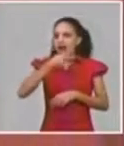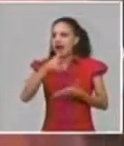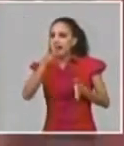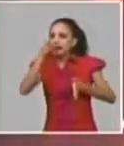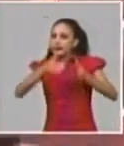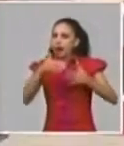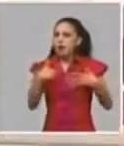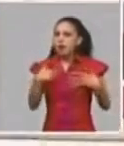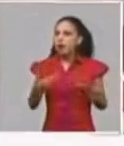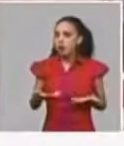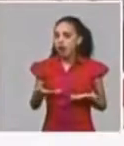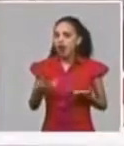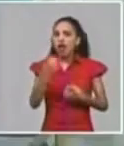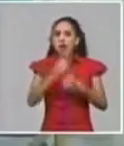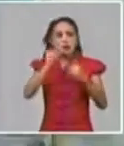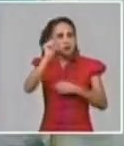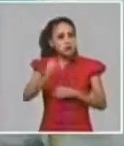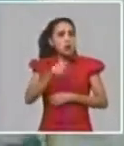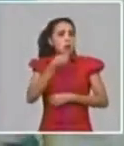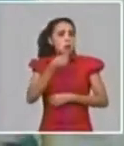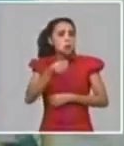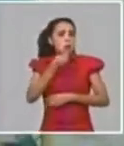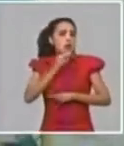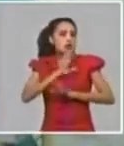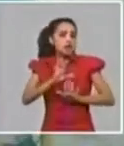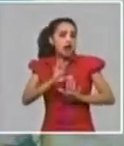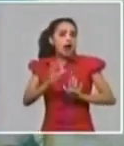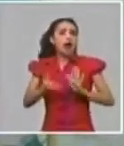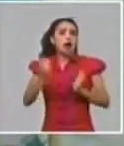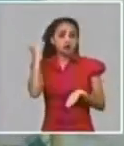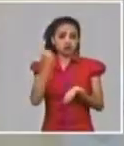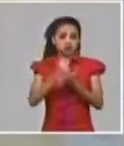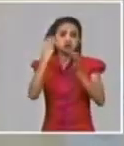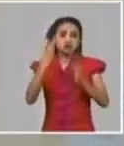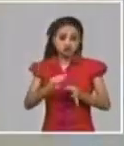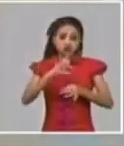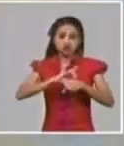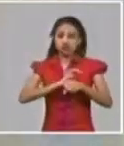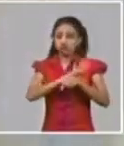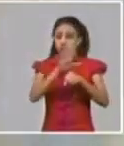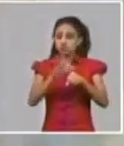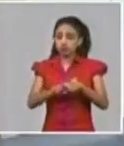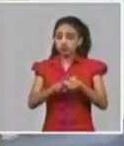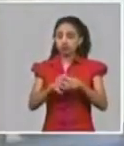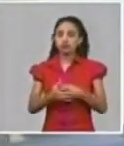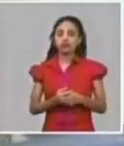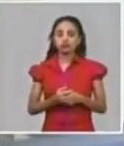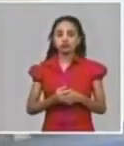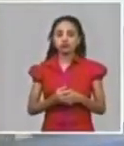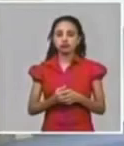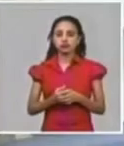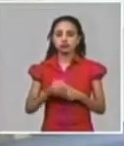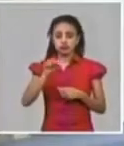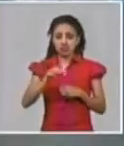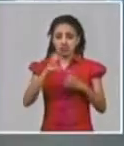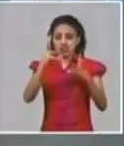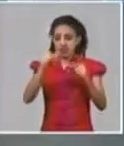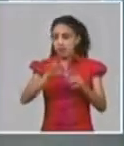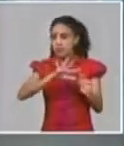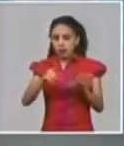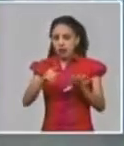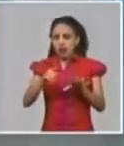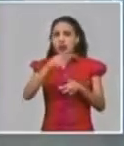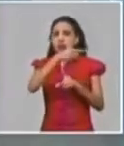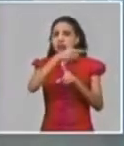ser casos que en algún momento puedan estar confirmados. ¿Qué es la cifra, ministro? Que es la mitad más o menos de lo que tuvimos en